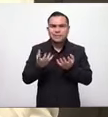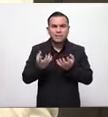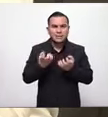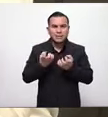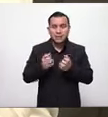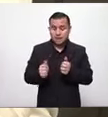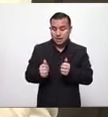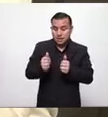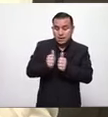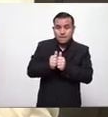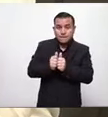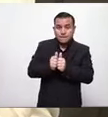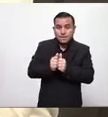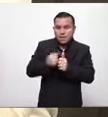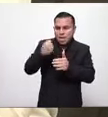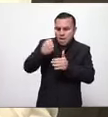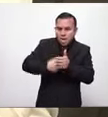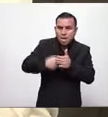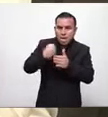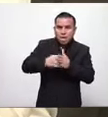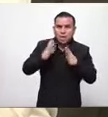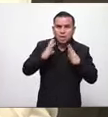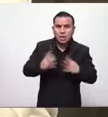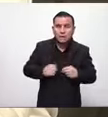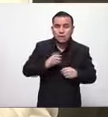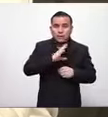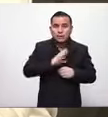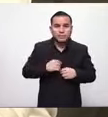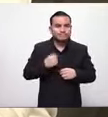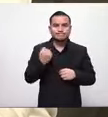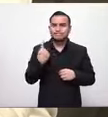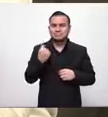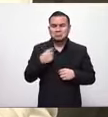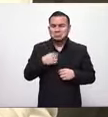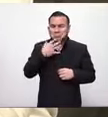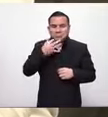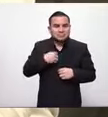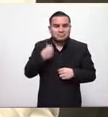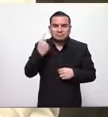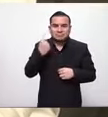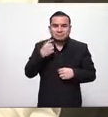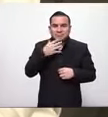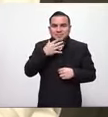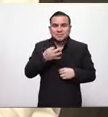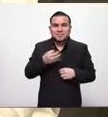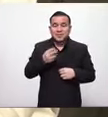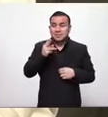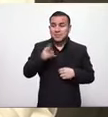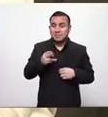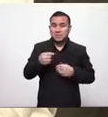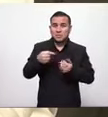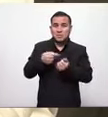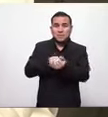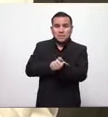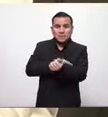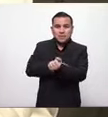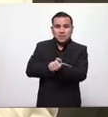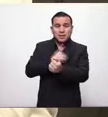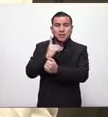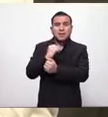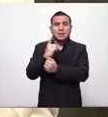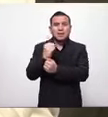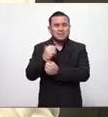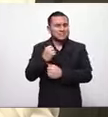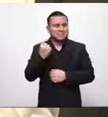acompañar el esfuerzo del gobierno de El Salvador no entendemos yo lo dije ya en el hospital San Rafael pueden ser